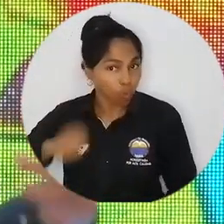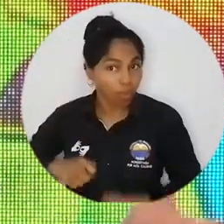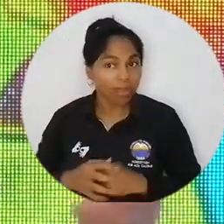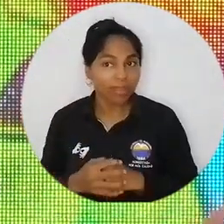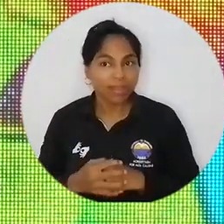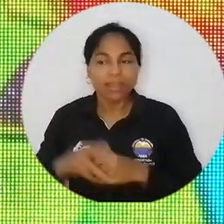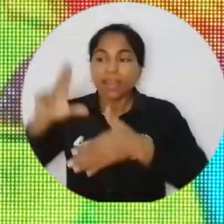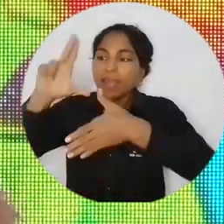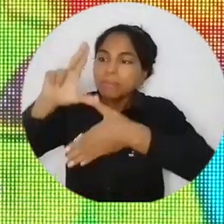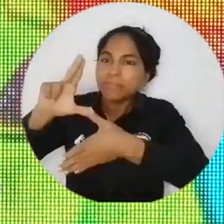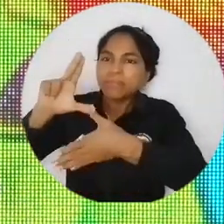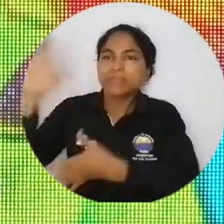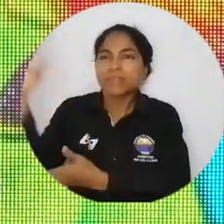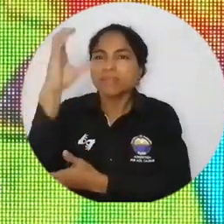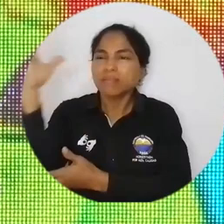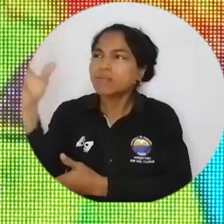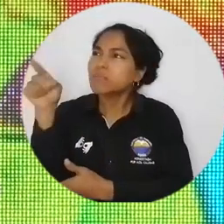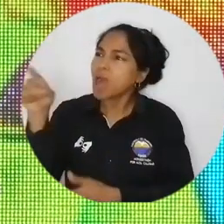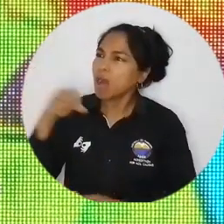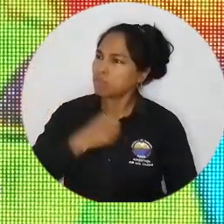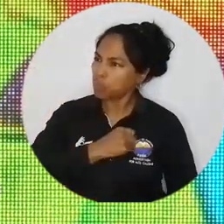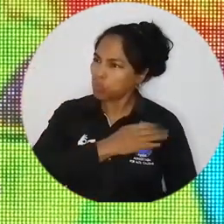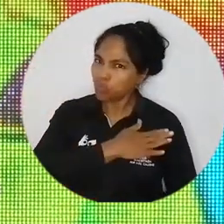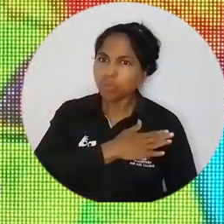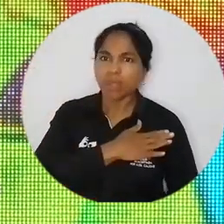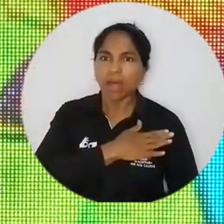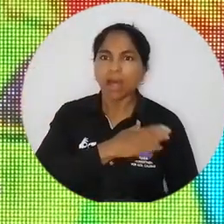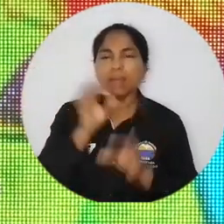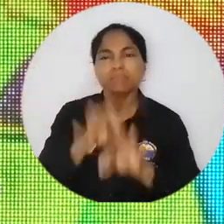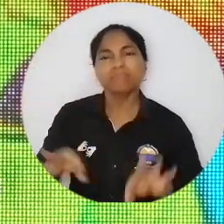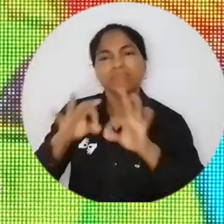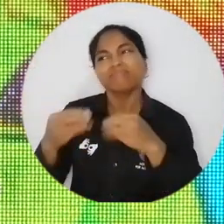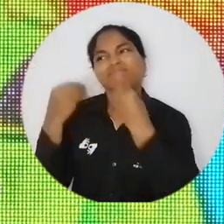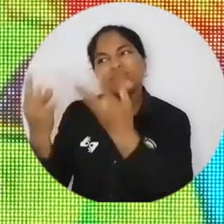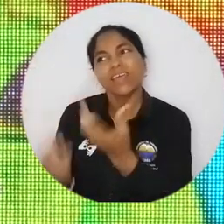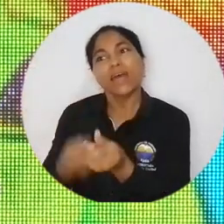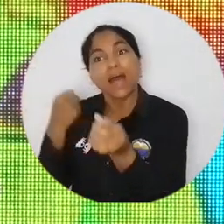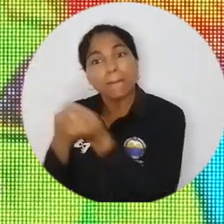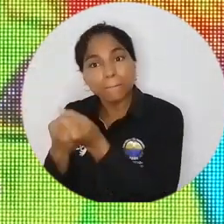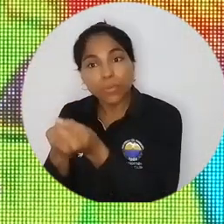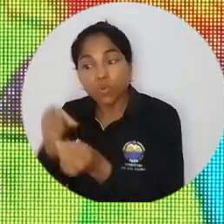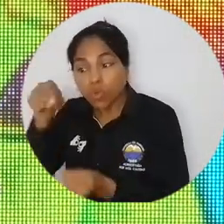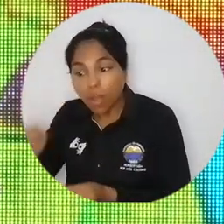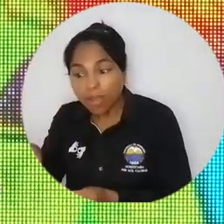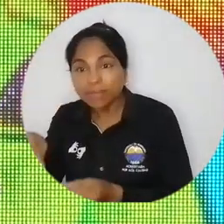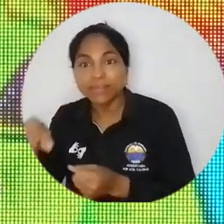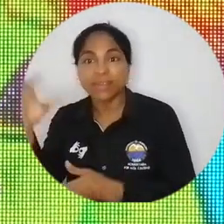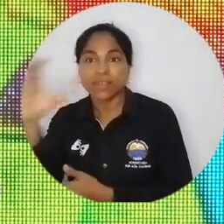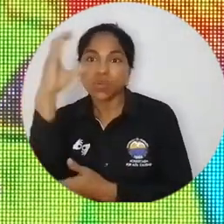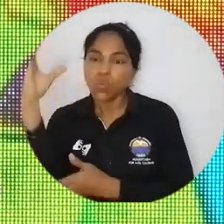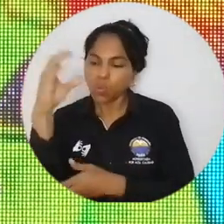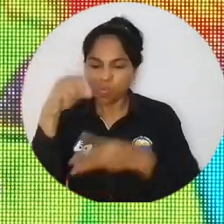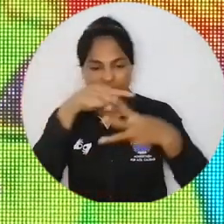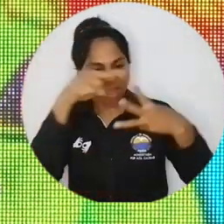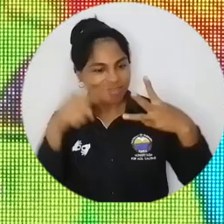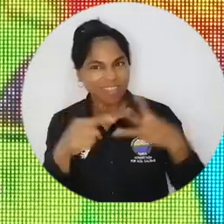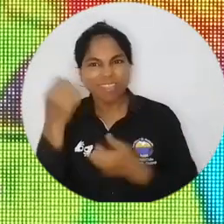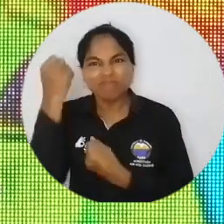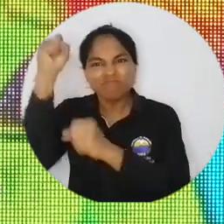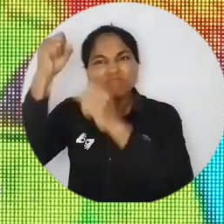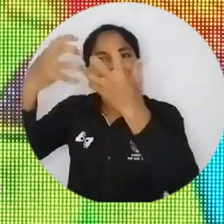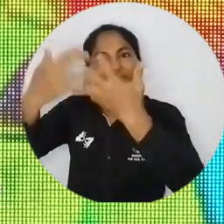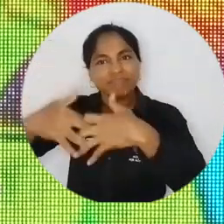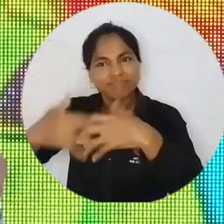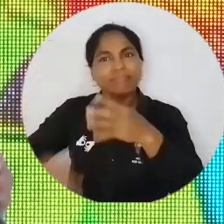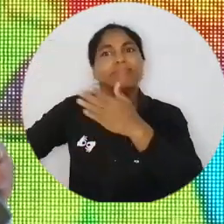requiere una solidaridad para saber que en este país coexisten las tres revoluciones industriales todavía. Y van a seguir coexistiendo durante mucho